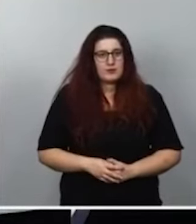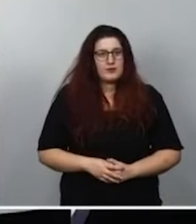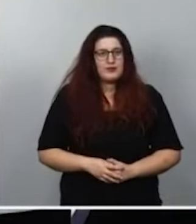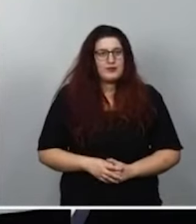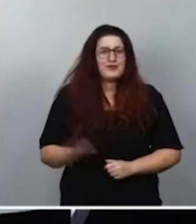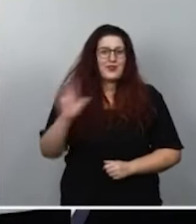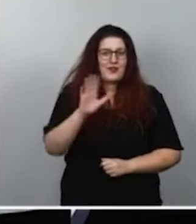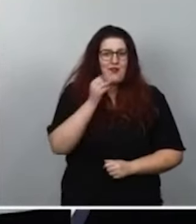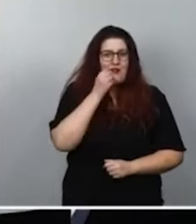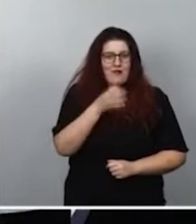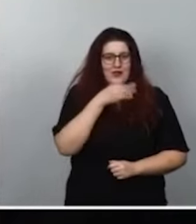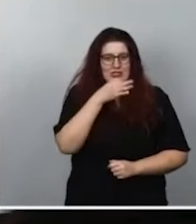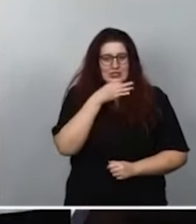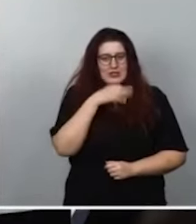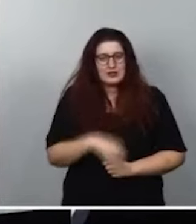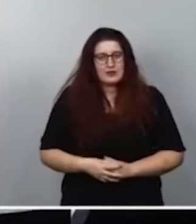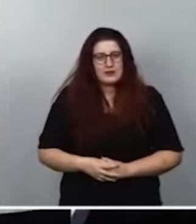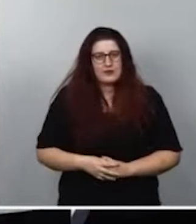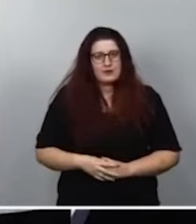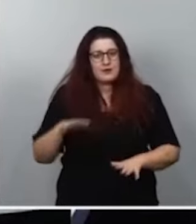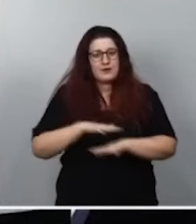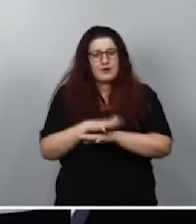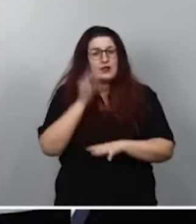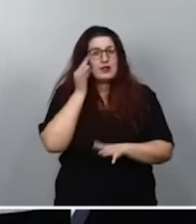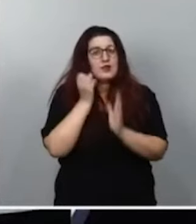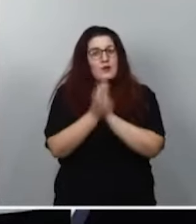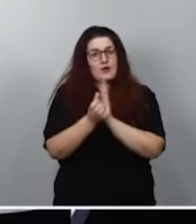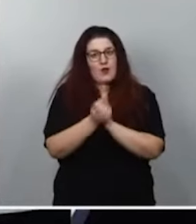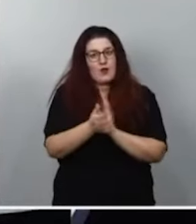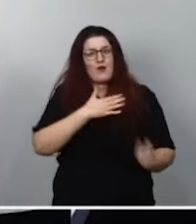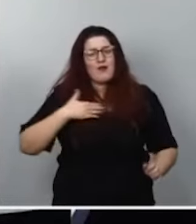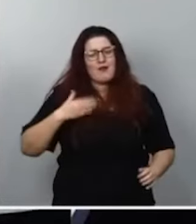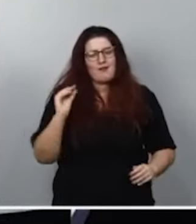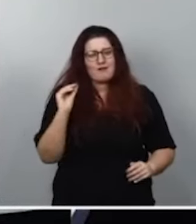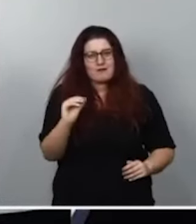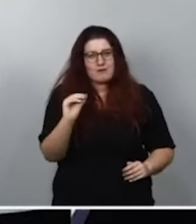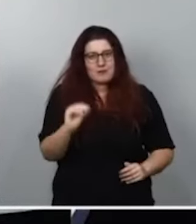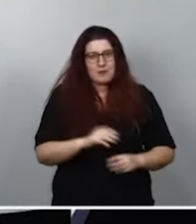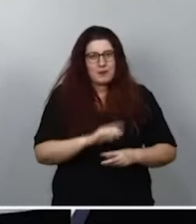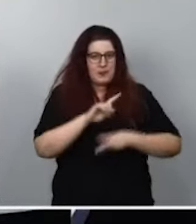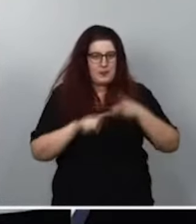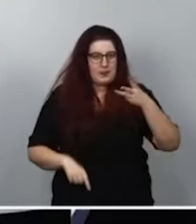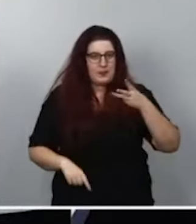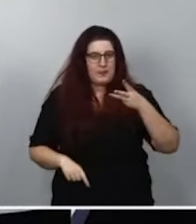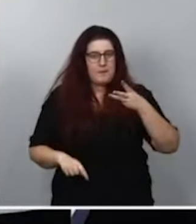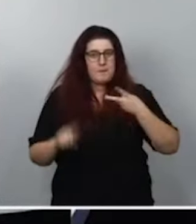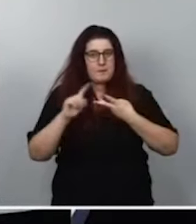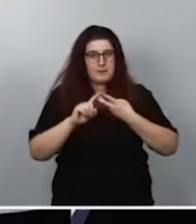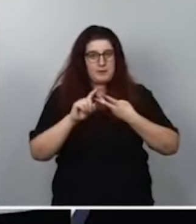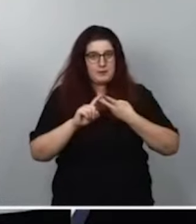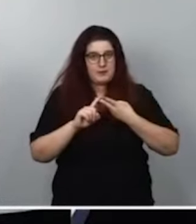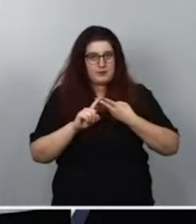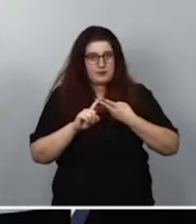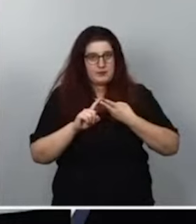Hola, buenas tardes. A la ministra portavoz quería preguntarle tres cosas. Por un lado,